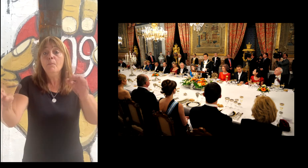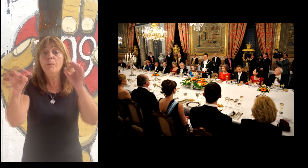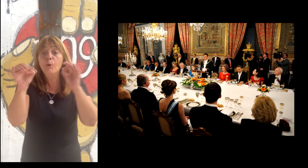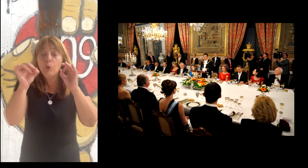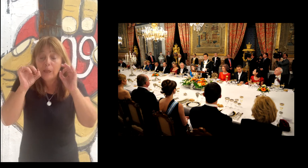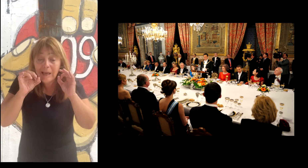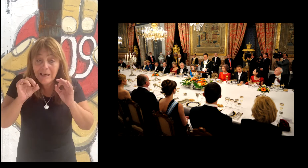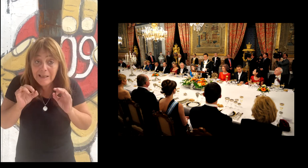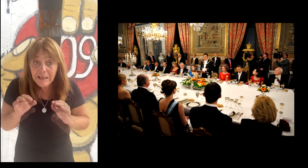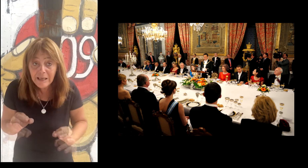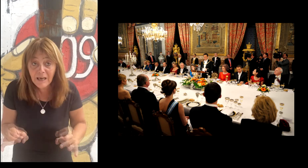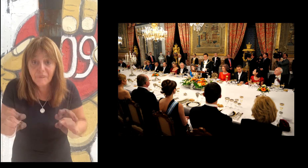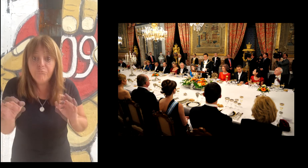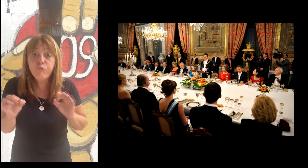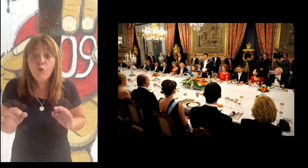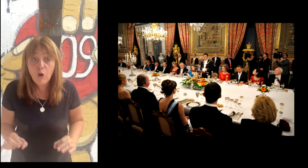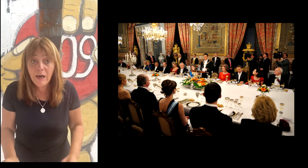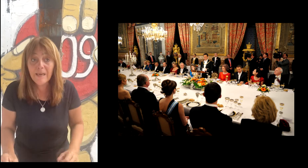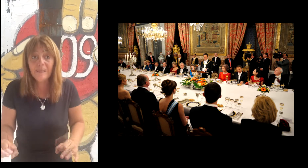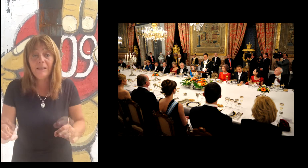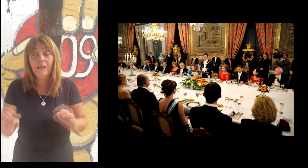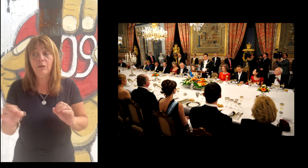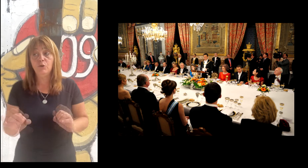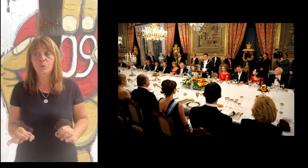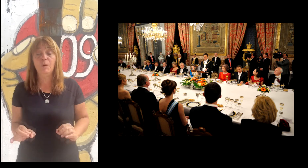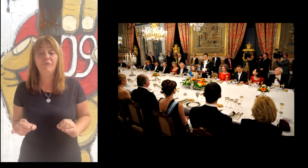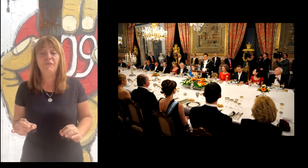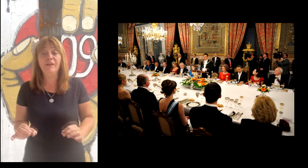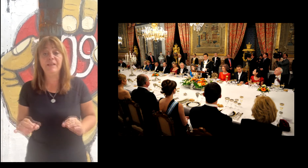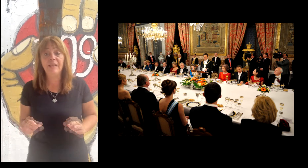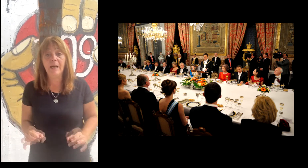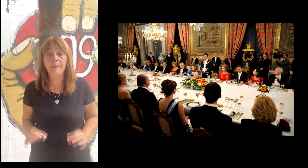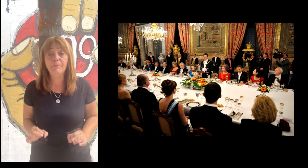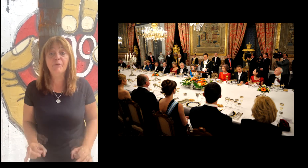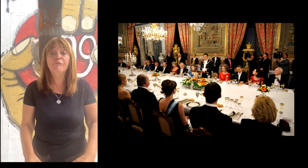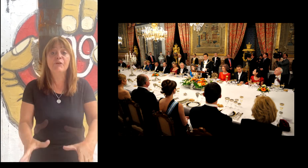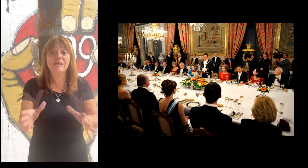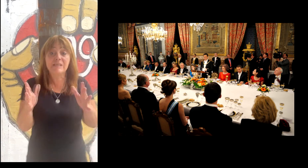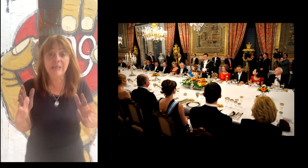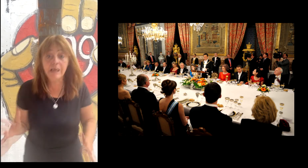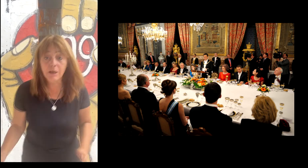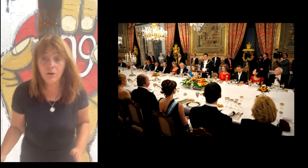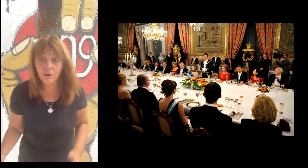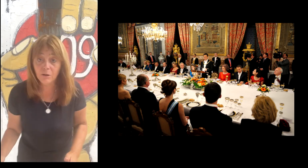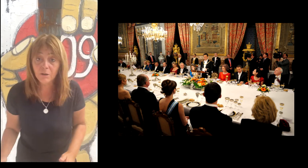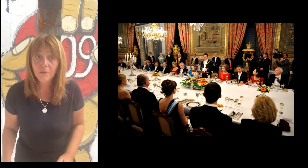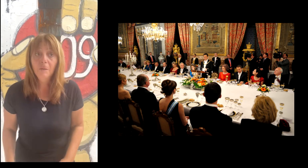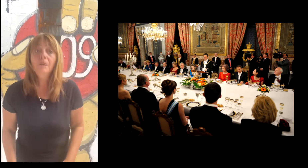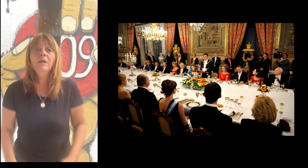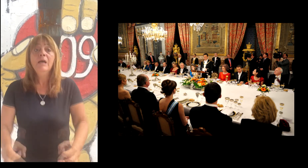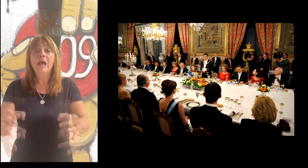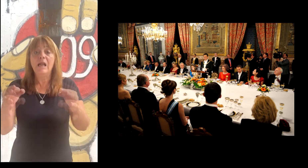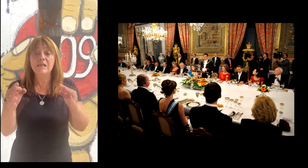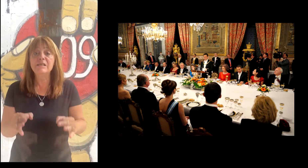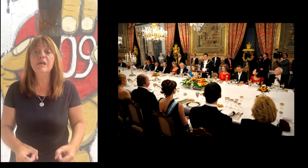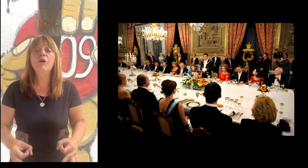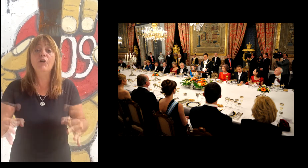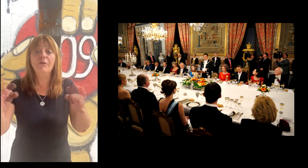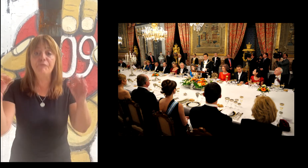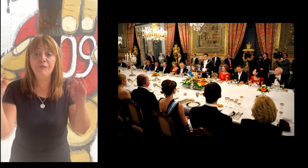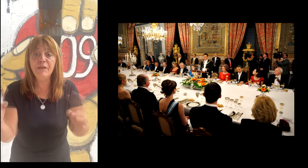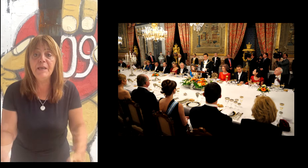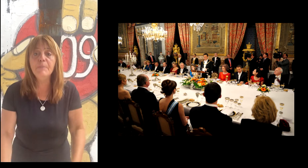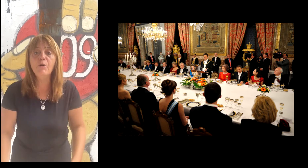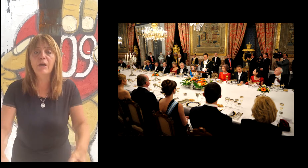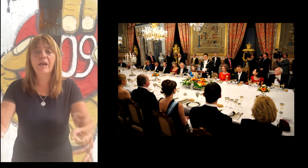por comer milanesas y comer puré, la cuenta de esa comida era de 38